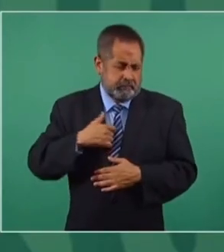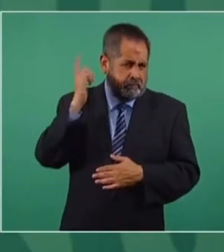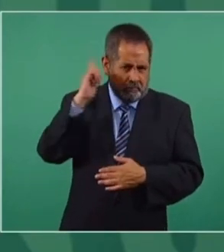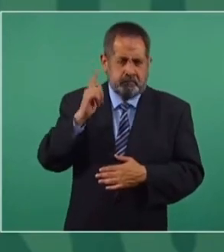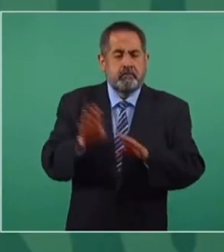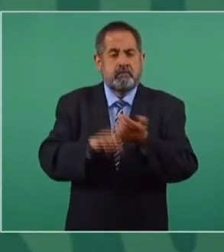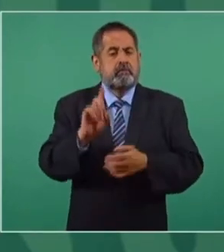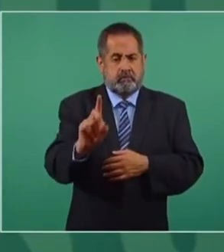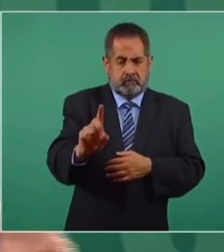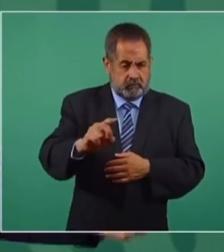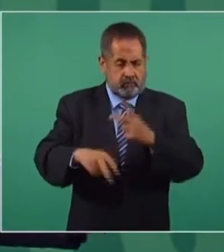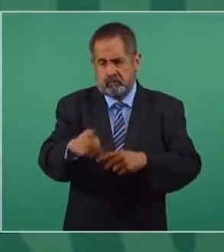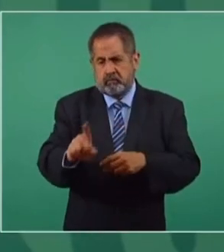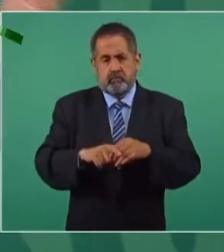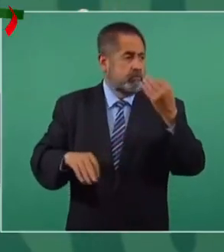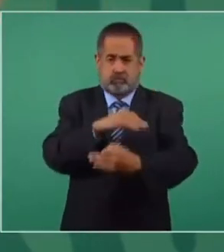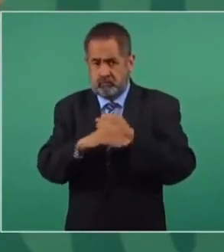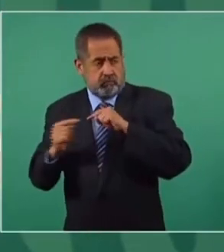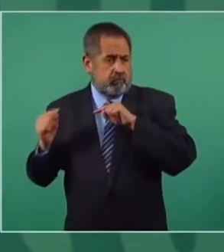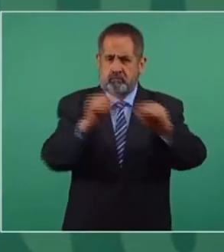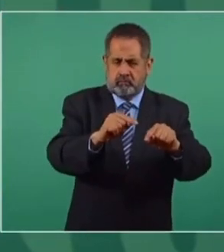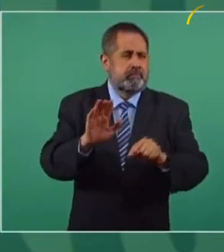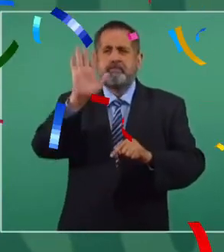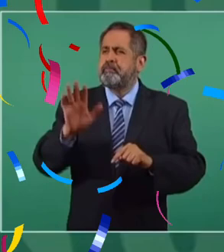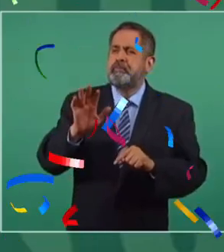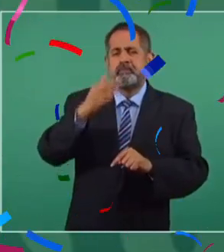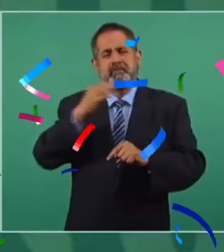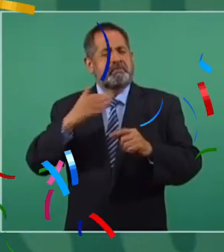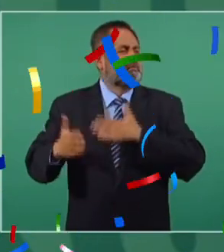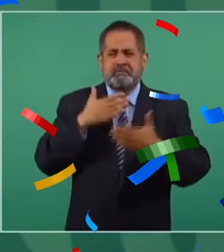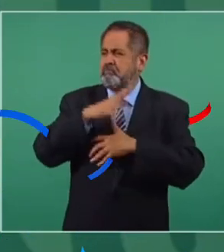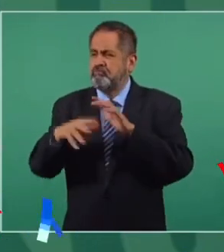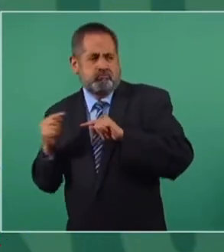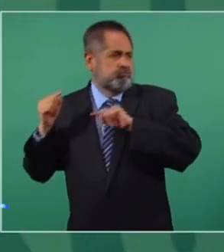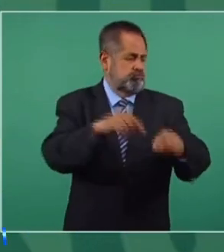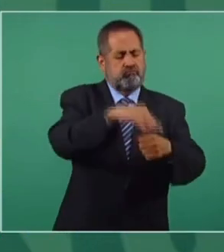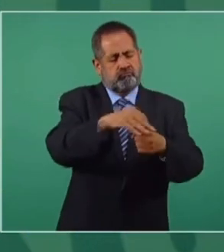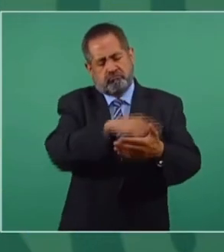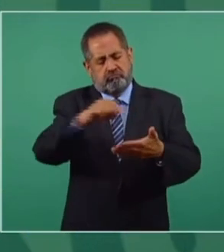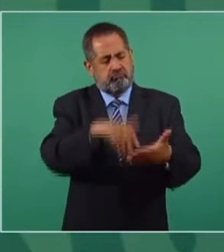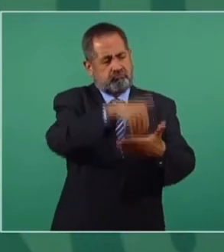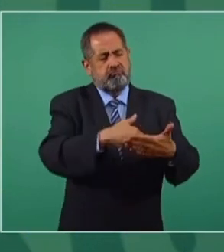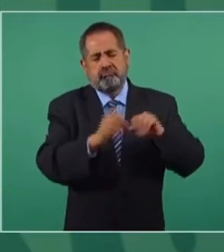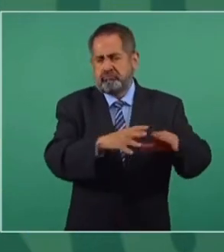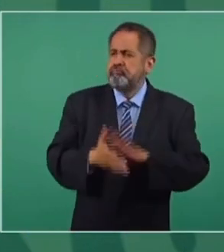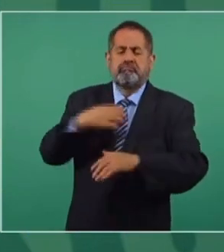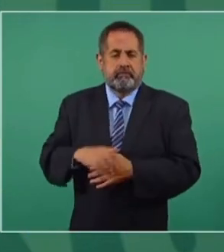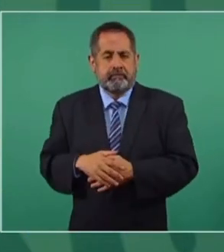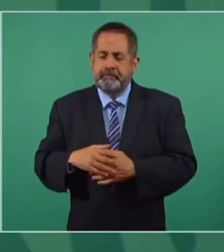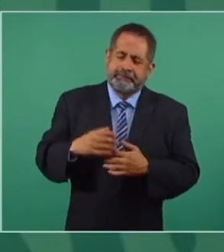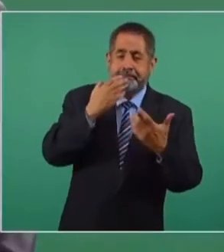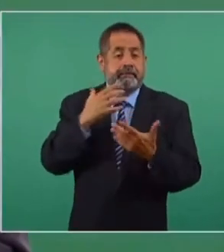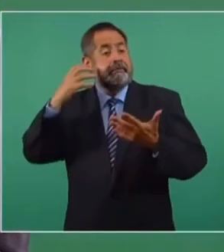que el domingo sea toda una fiesta cívica y vamos a celebrar. No quién